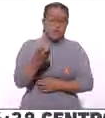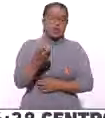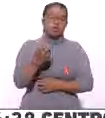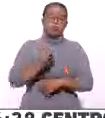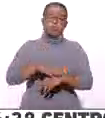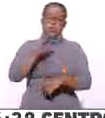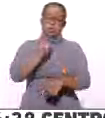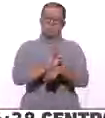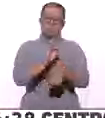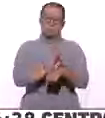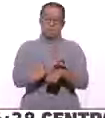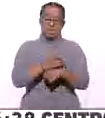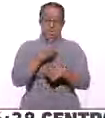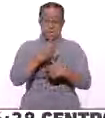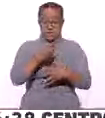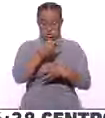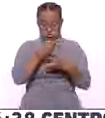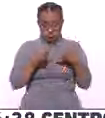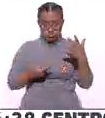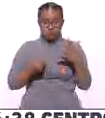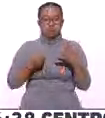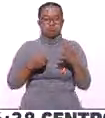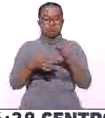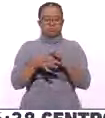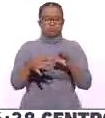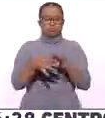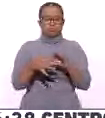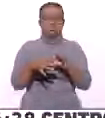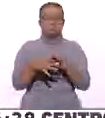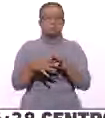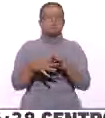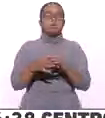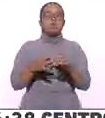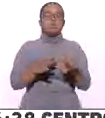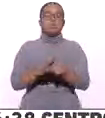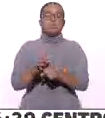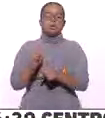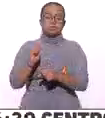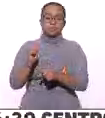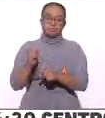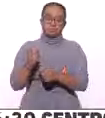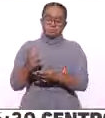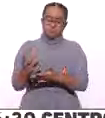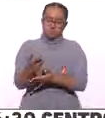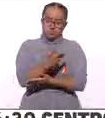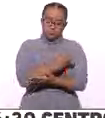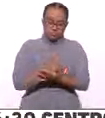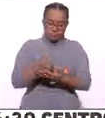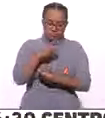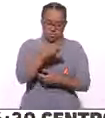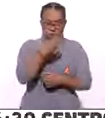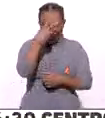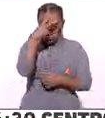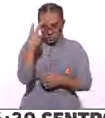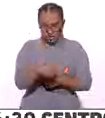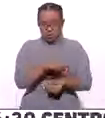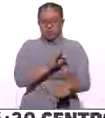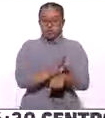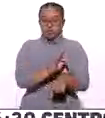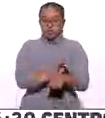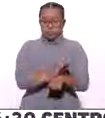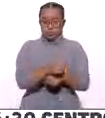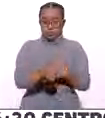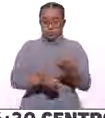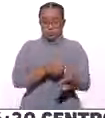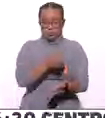un mayor beneficio. Todo esto, mi querido Guadalupe, tiene que ver con una derrama económica, reitero, a la ciudad y todos